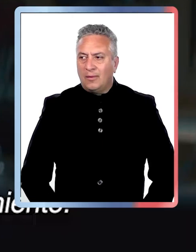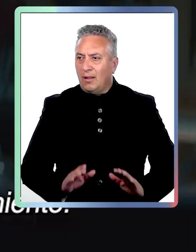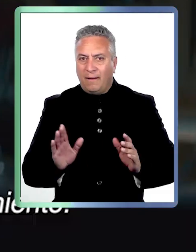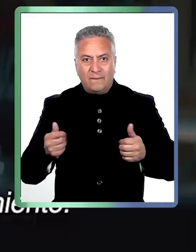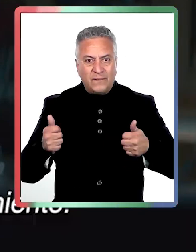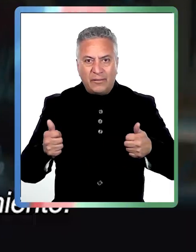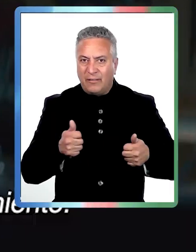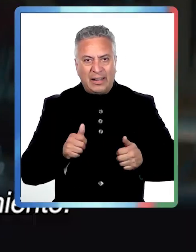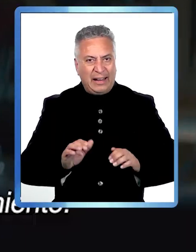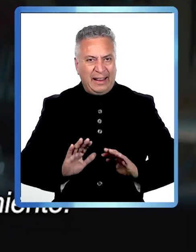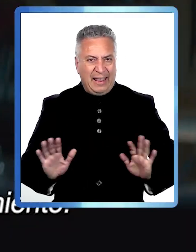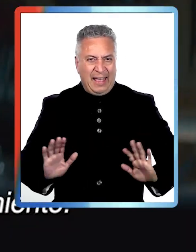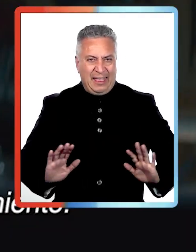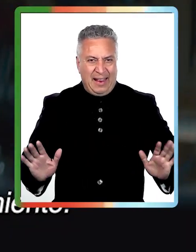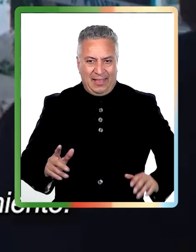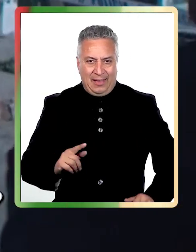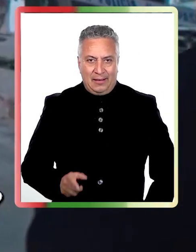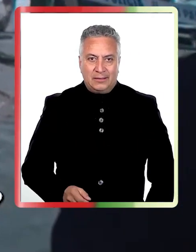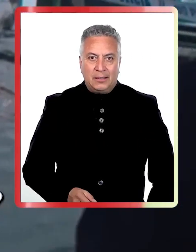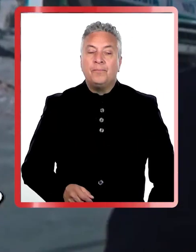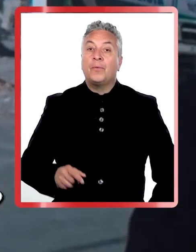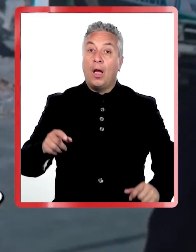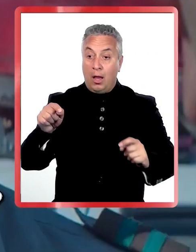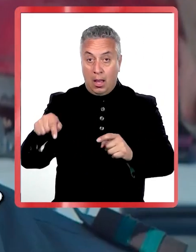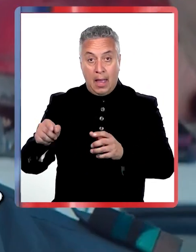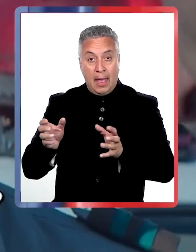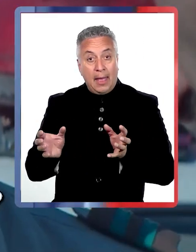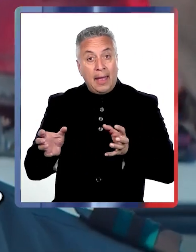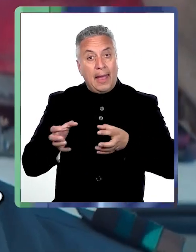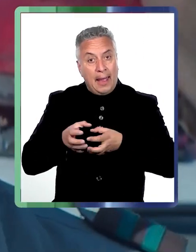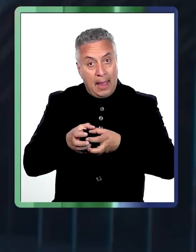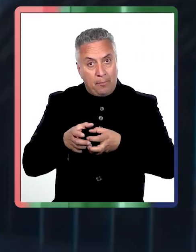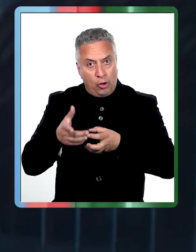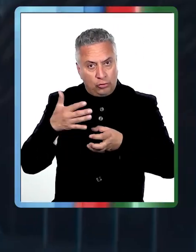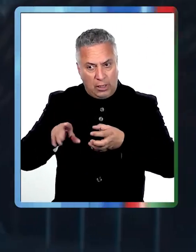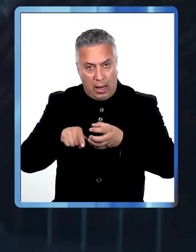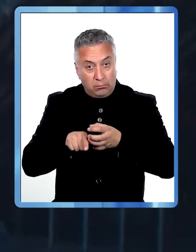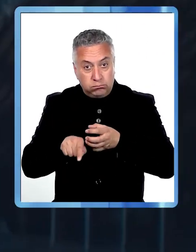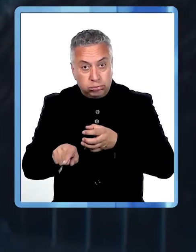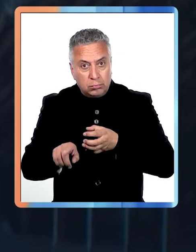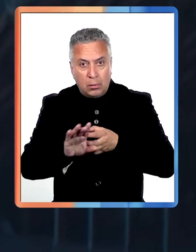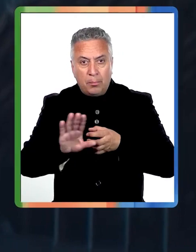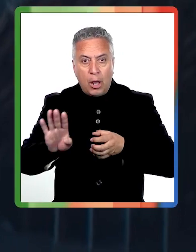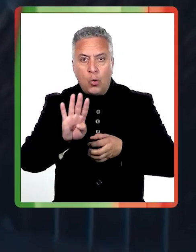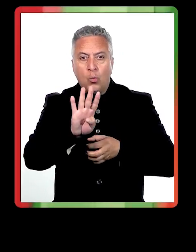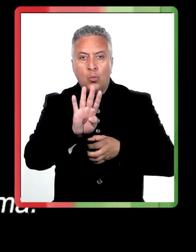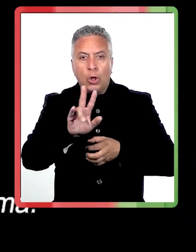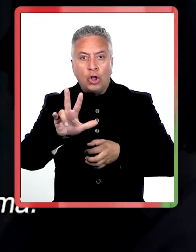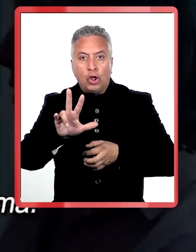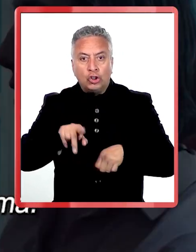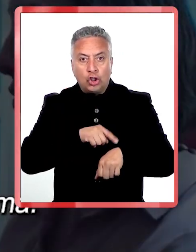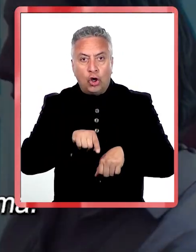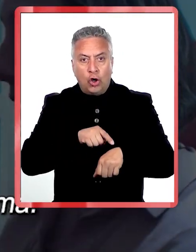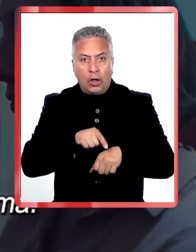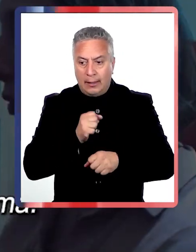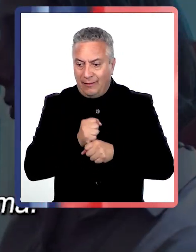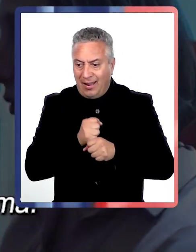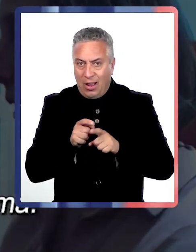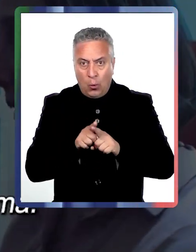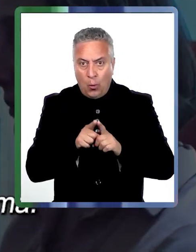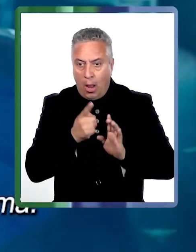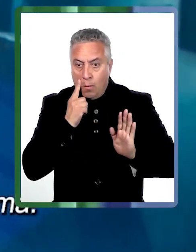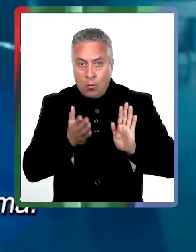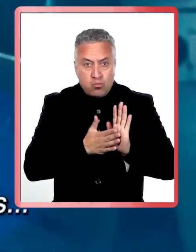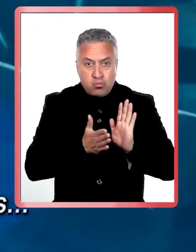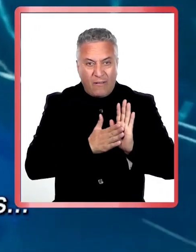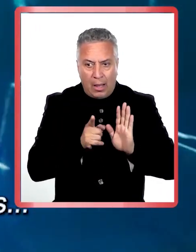Luego de la catástrofe, el equipo liderado por el subcomisario Matos tendrá menos de 48 horas para eliminar las pruebas en su